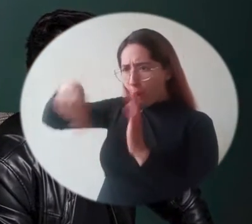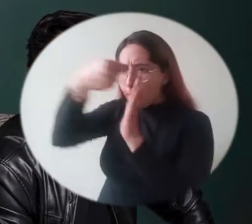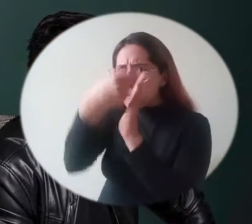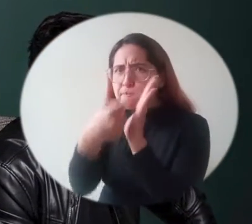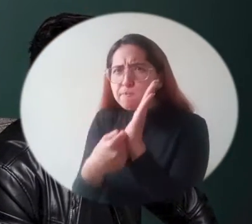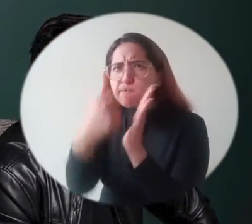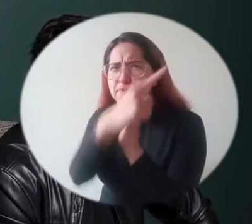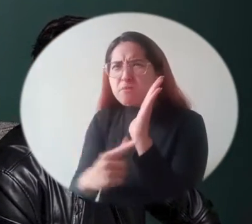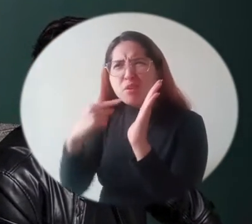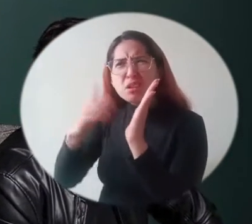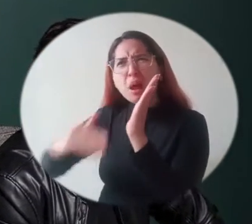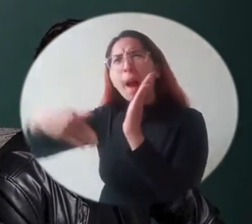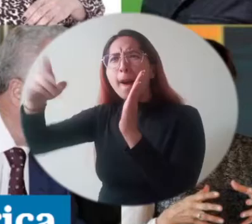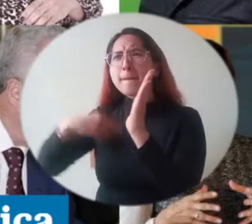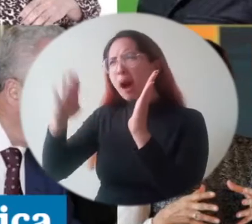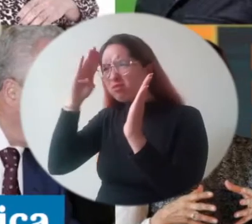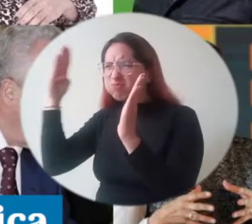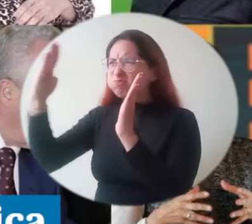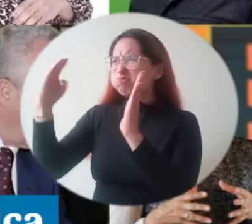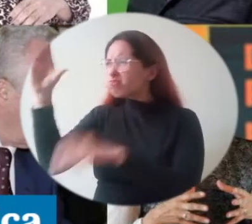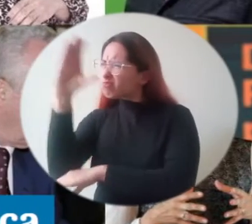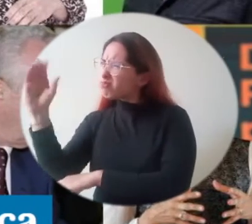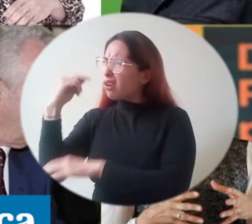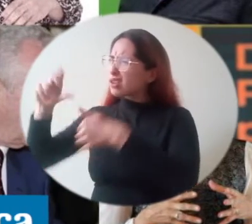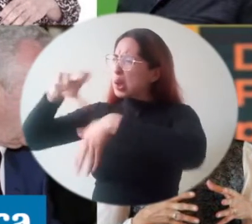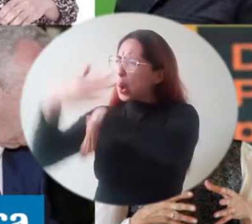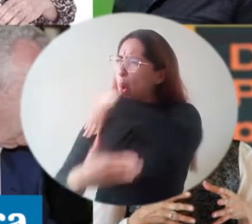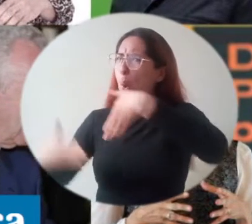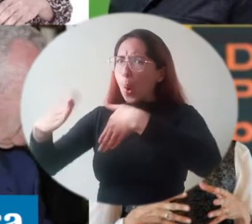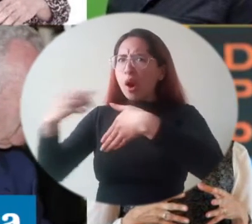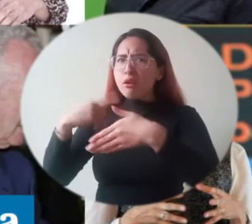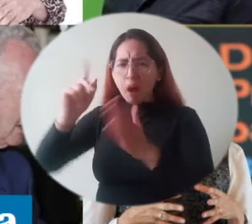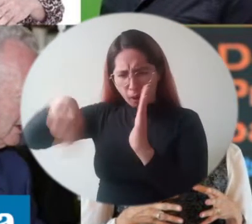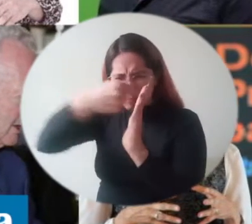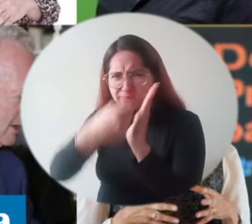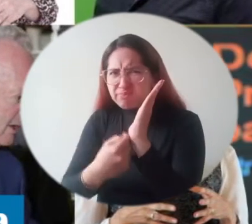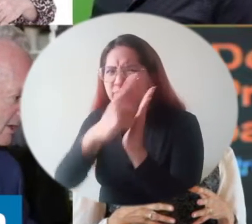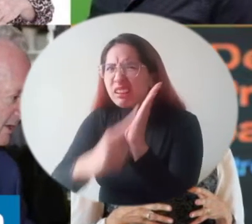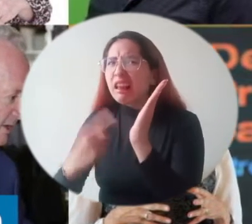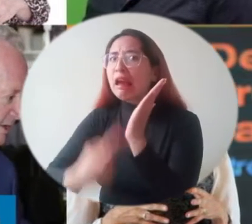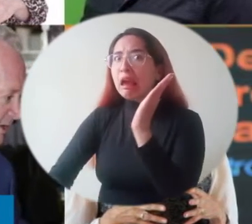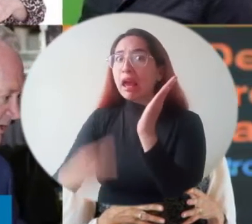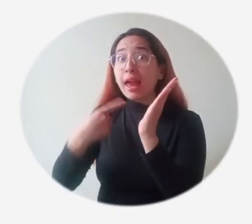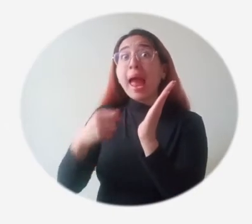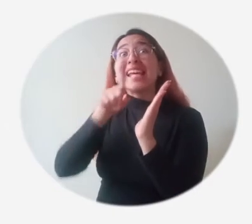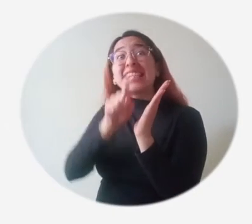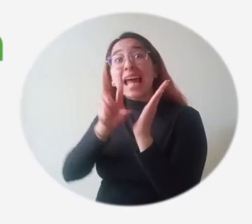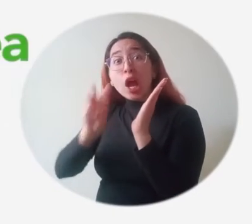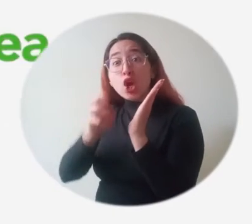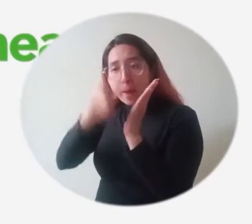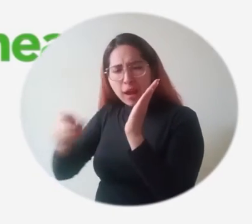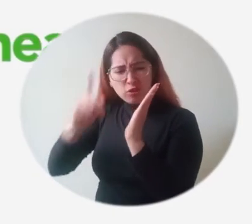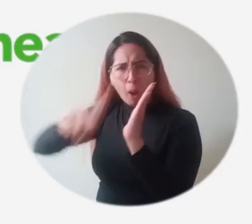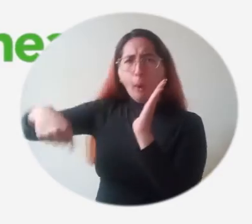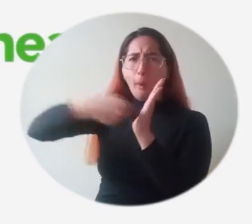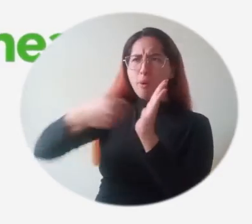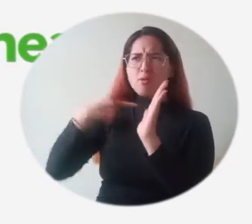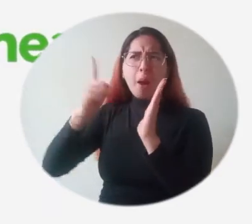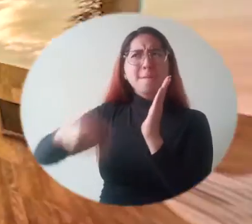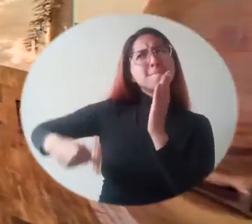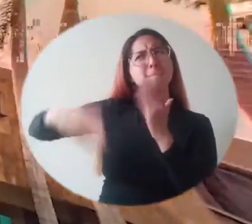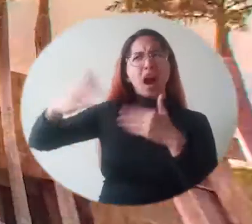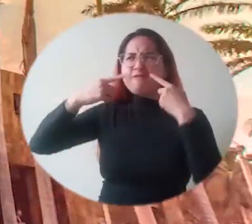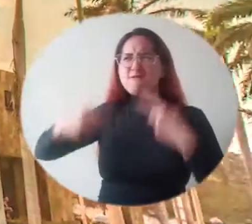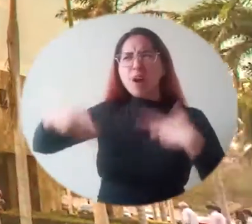proyección y crecimiento de América Latina. Su nombre figuró en la exclusiva lista de 68 personas influyentes publicada por el portal Bloomberg